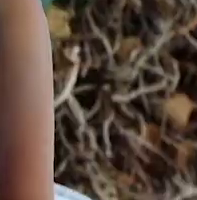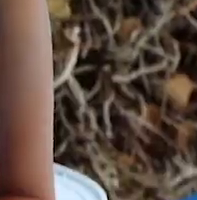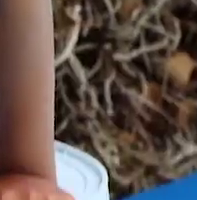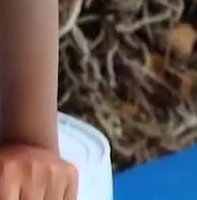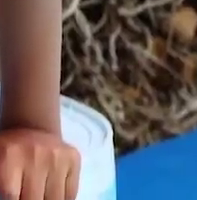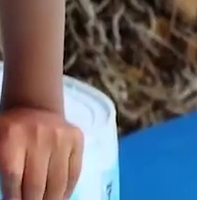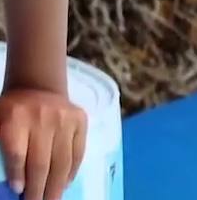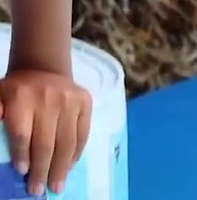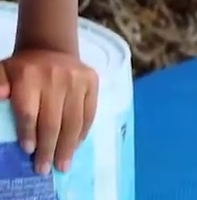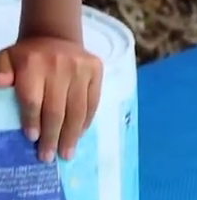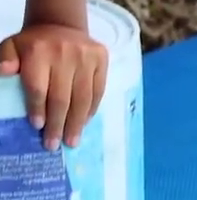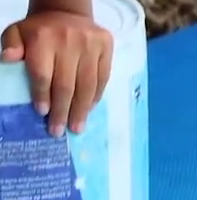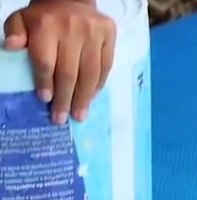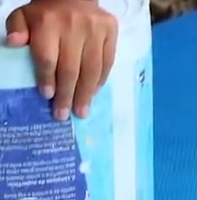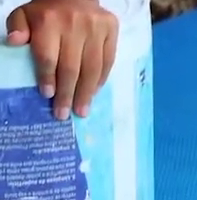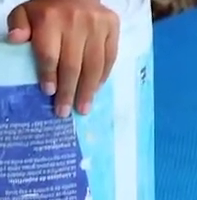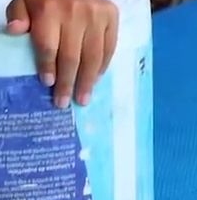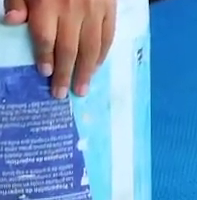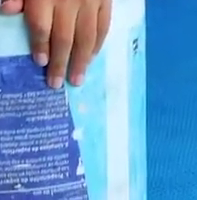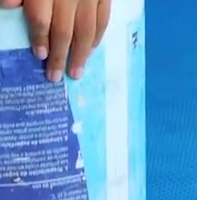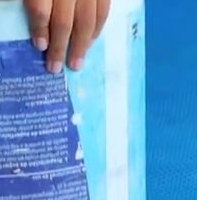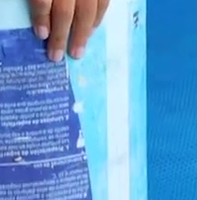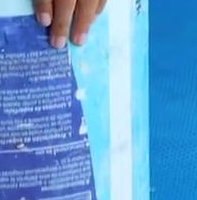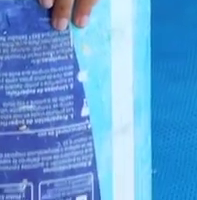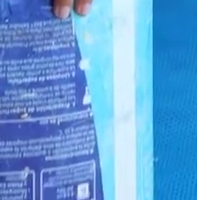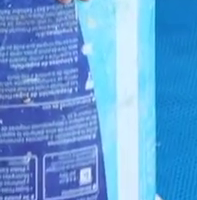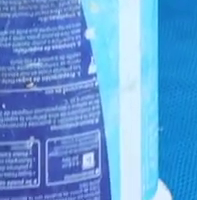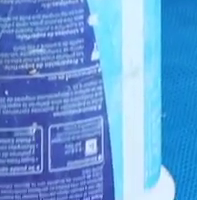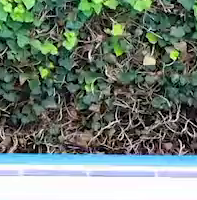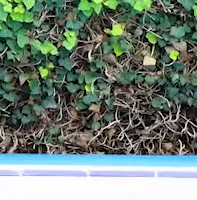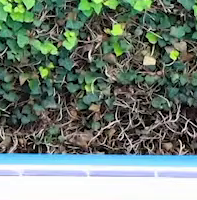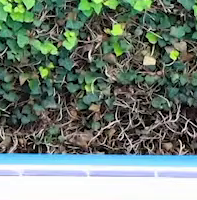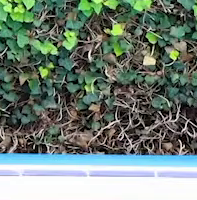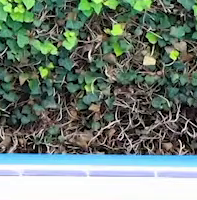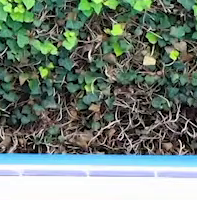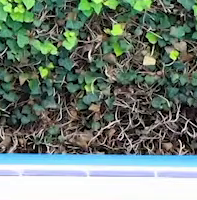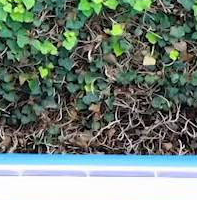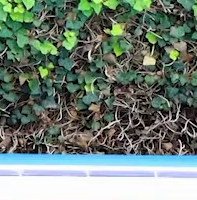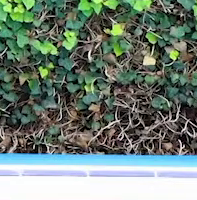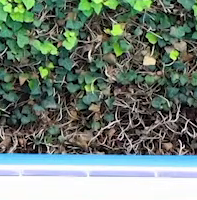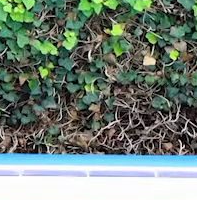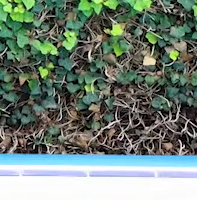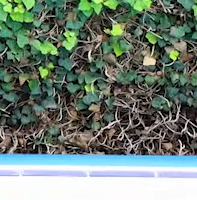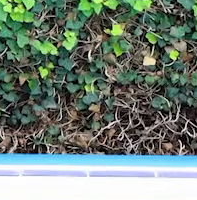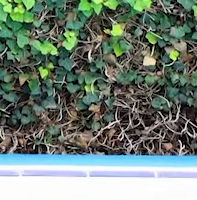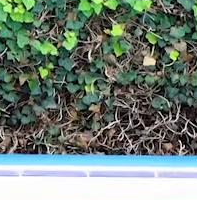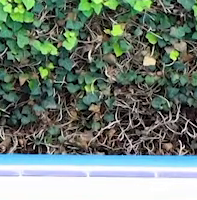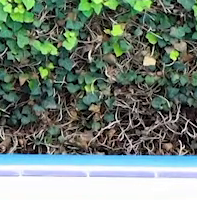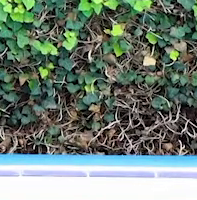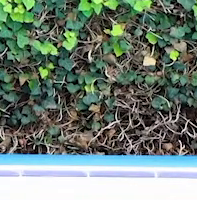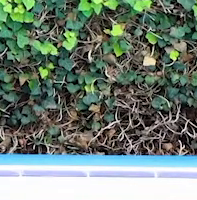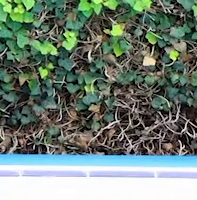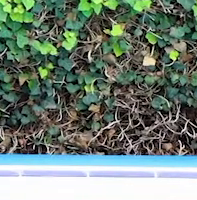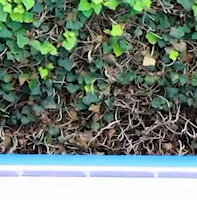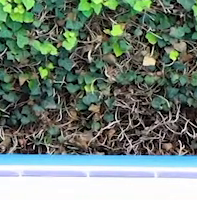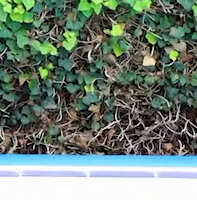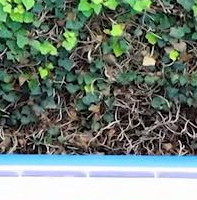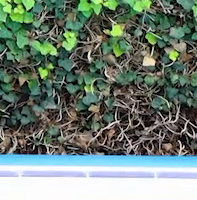sacamos cadera y nos posicionamos. Ahí nos vamos a mantener 15 segundos. Bien estirados los codos,